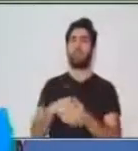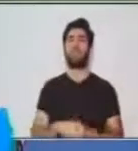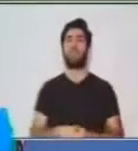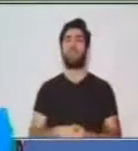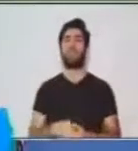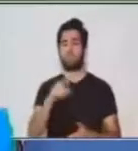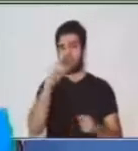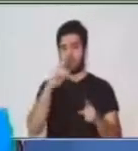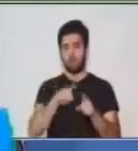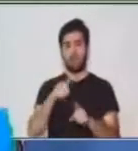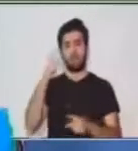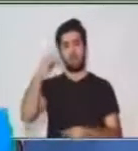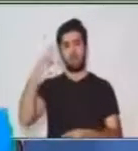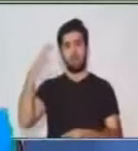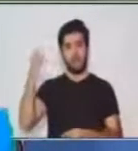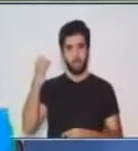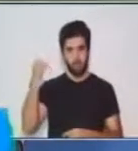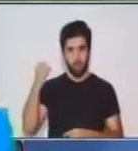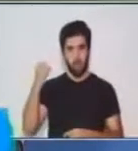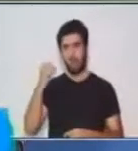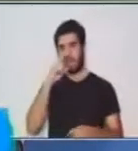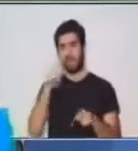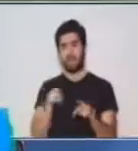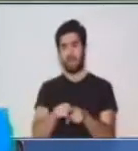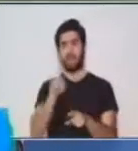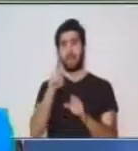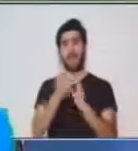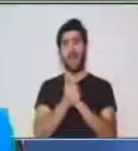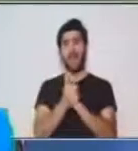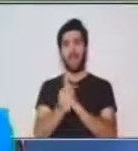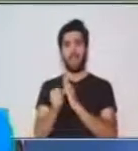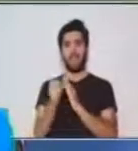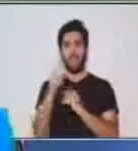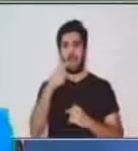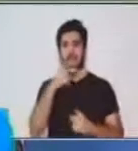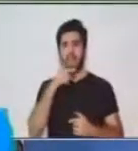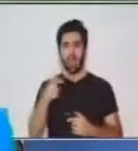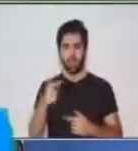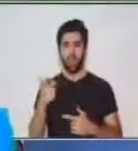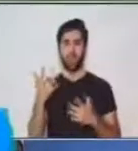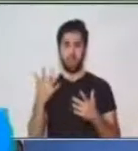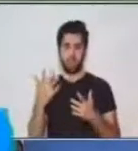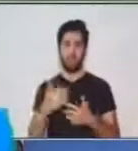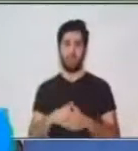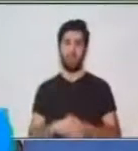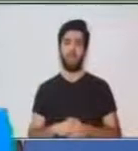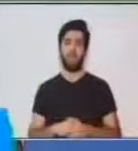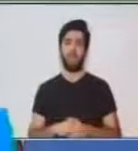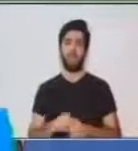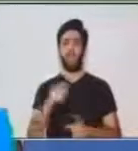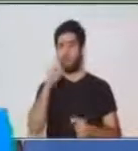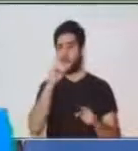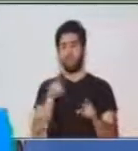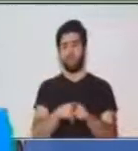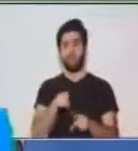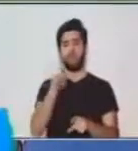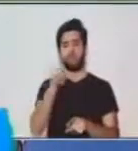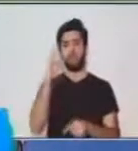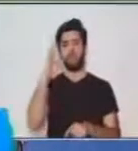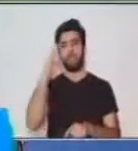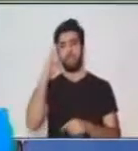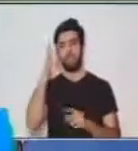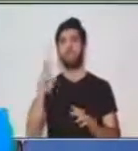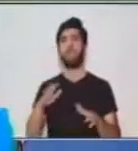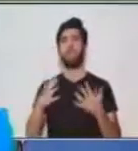la memoria y habilidades lingüísticas. Antes de empezar, te recomiendo que laves